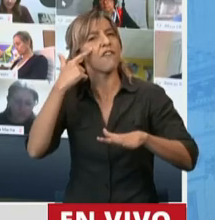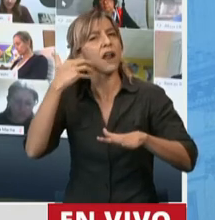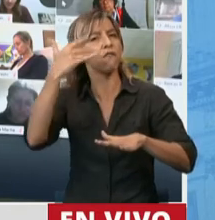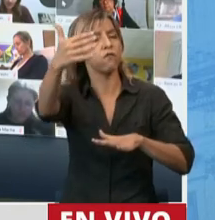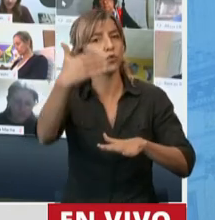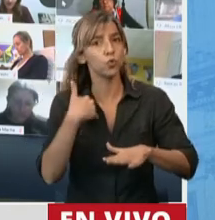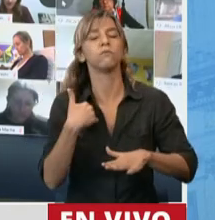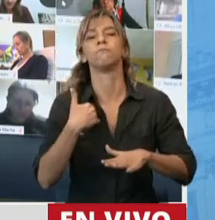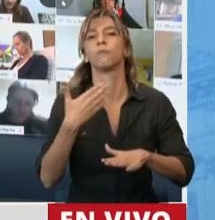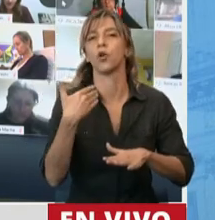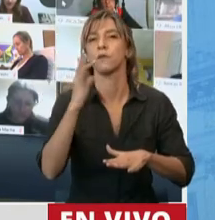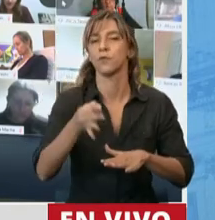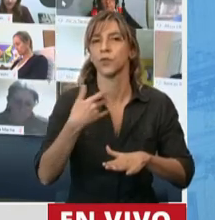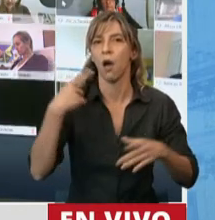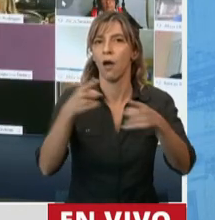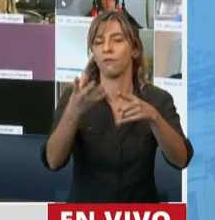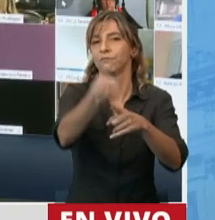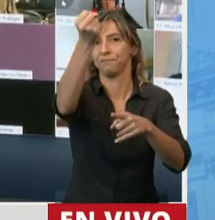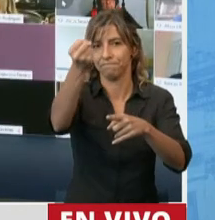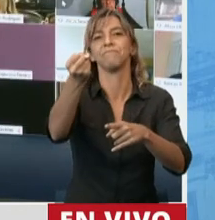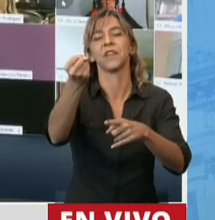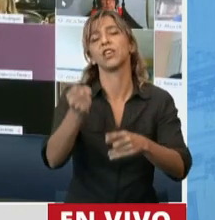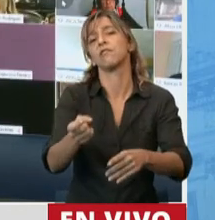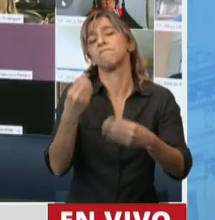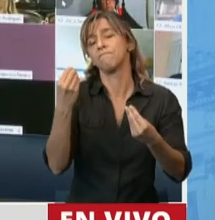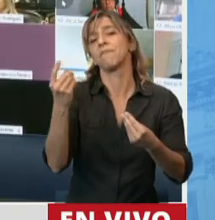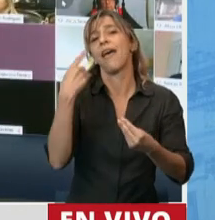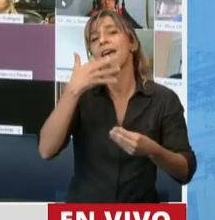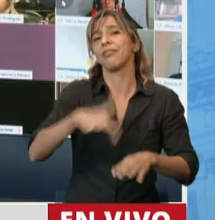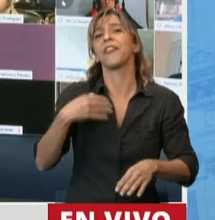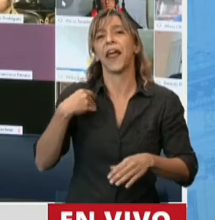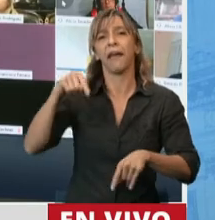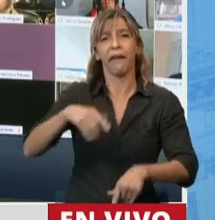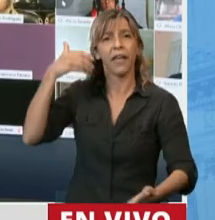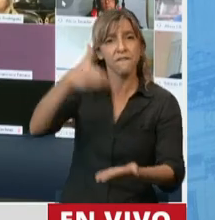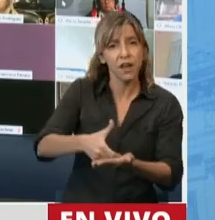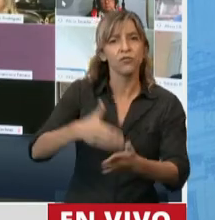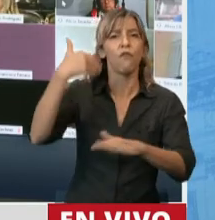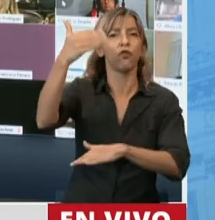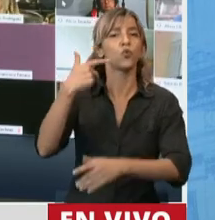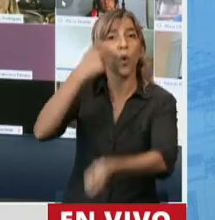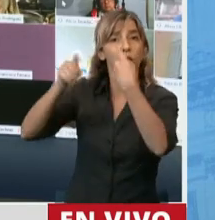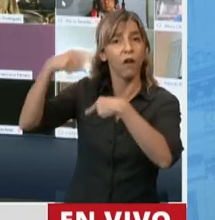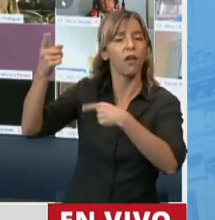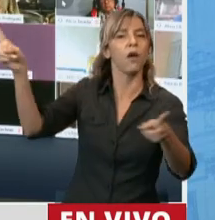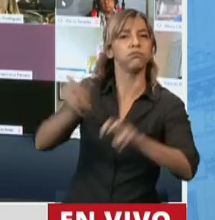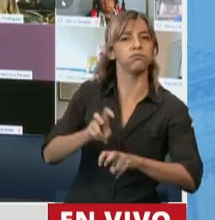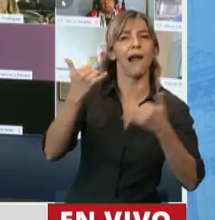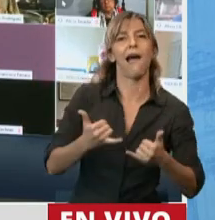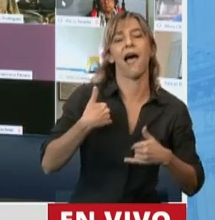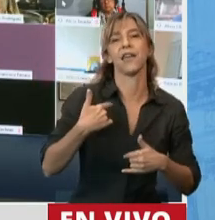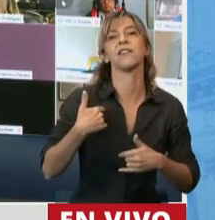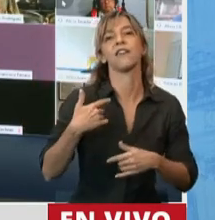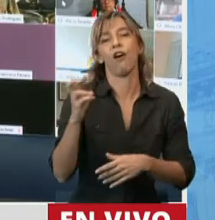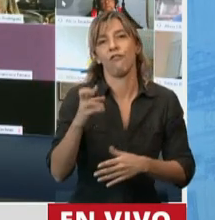a ocurrir, que los salas se van a pagar solos, que los retornos, desde el punto de vista del fisco, van a ser